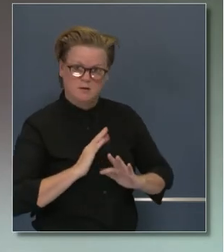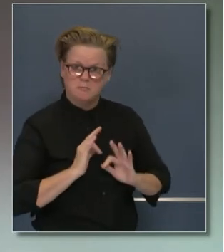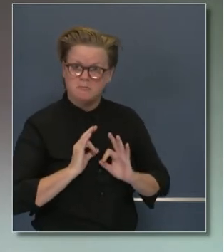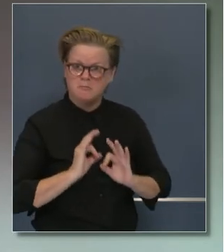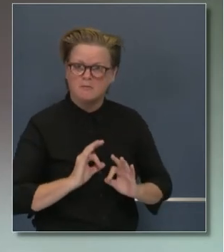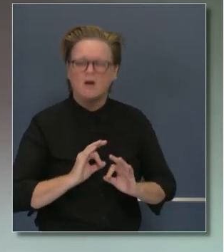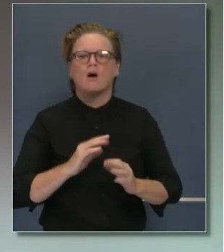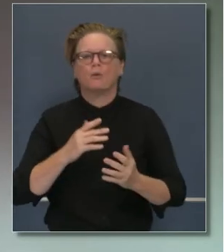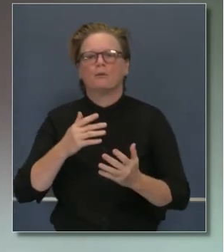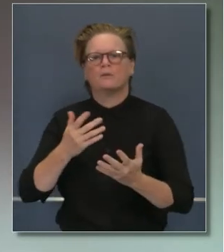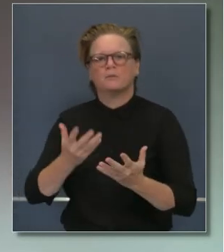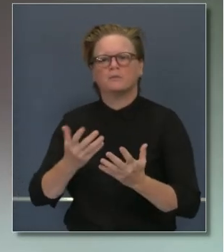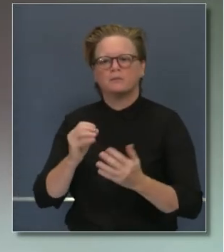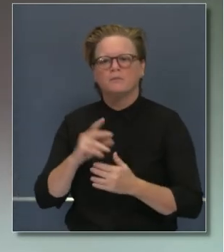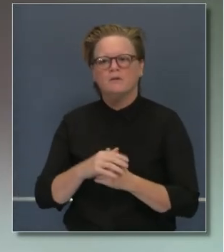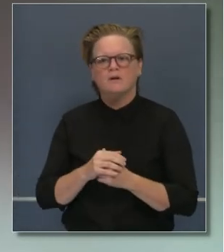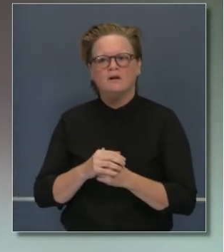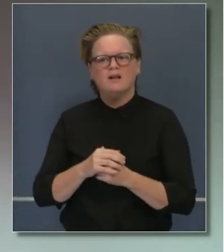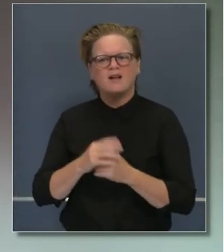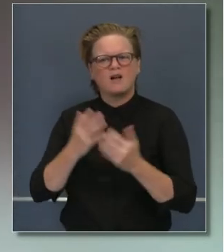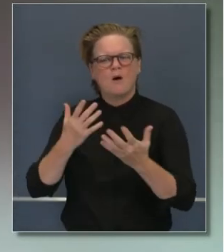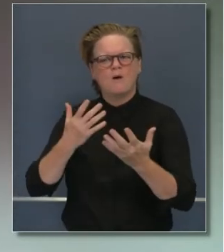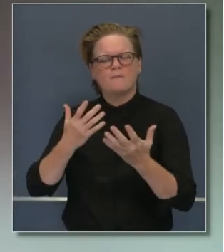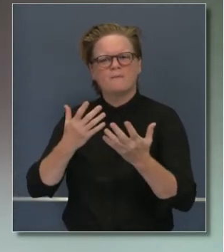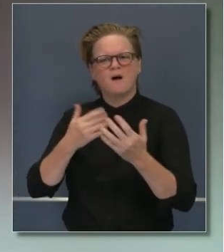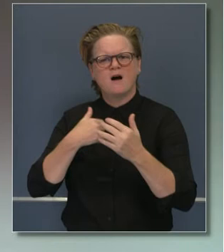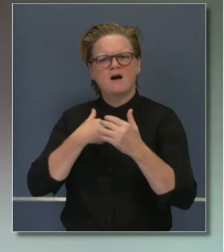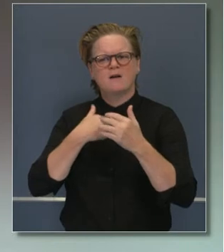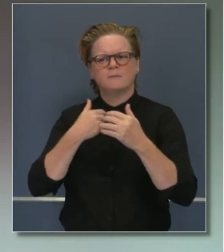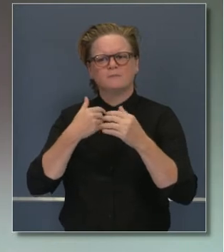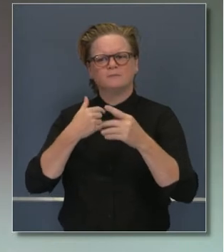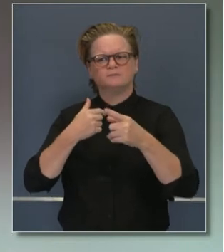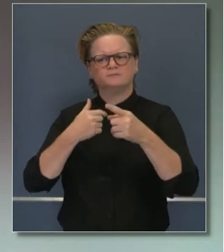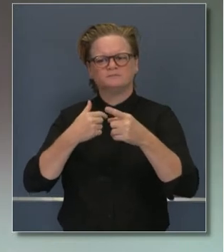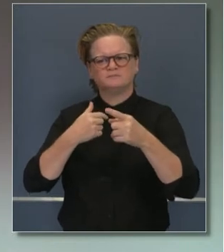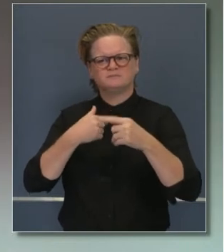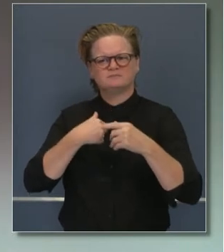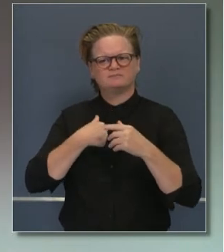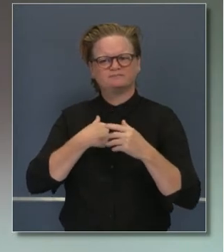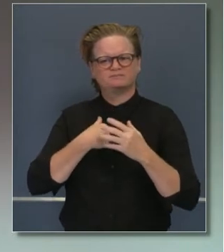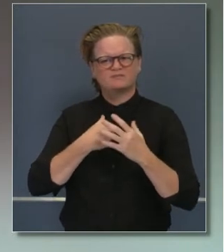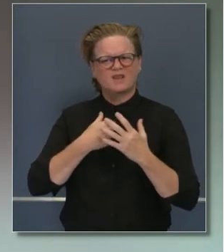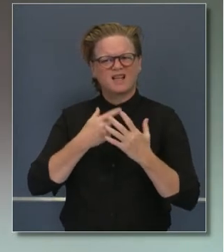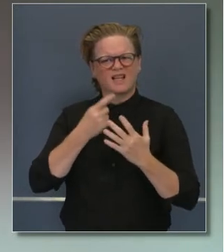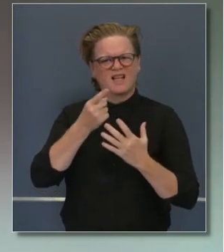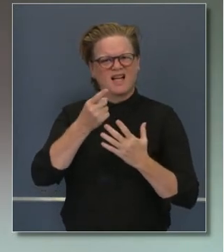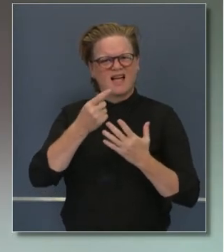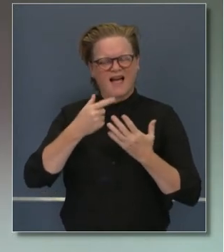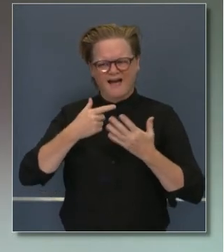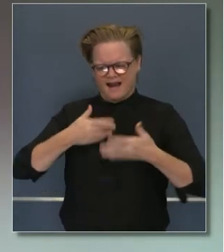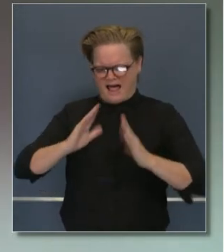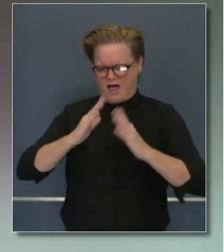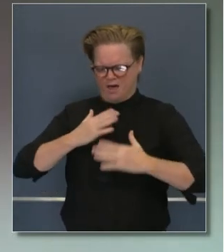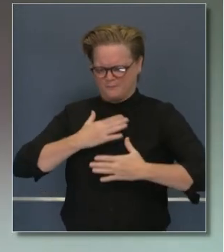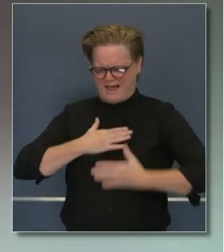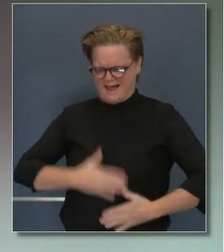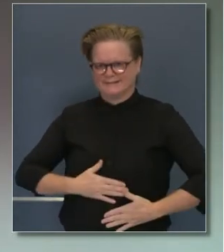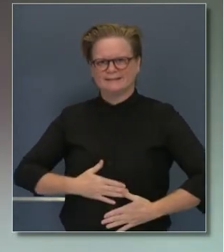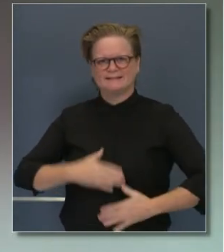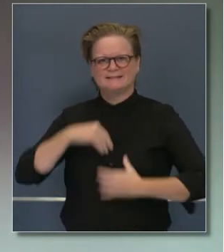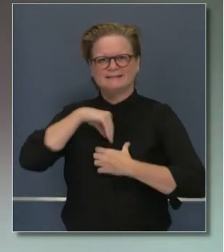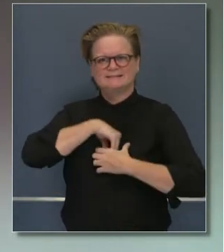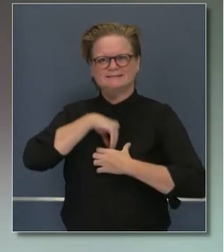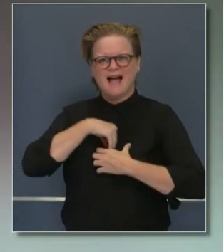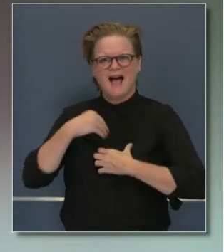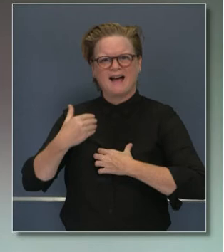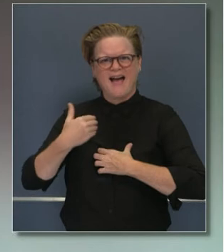de incubación, el tiempo dentro del cual alguien podría estar expuesto. Y por eso es que